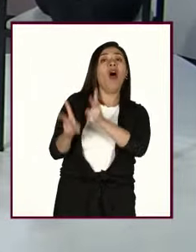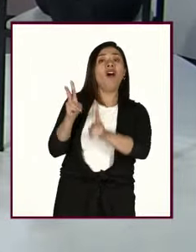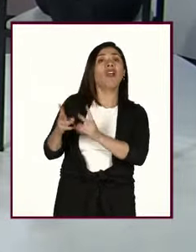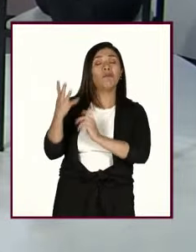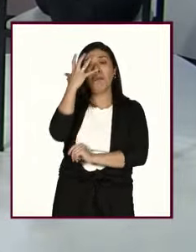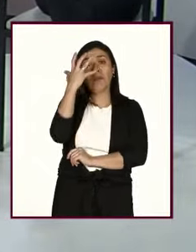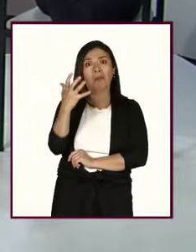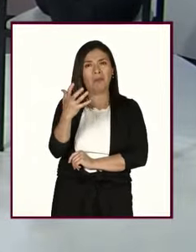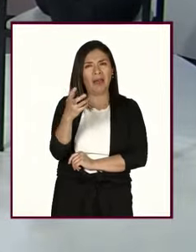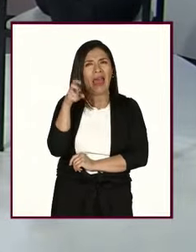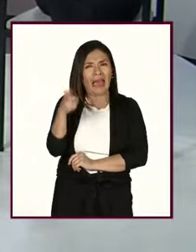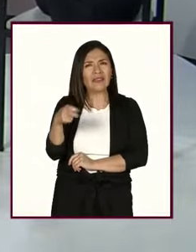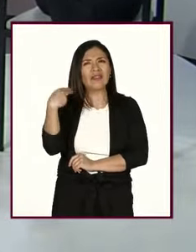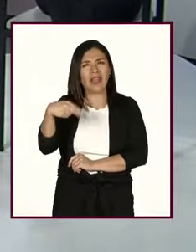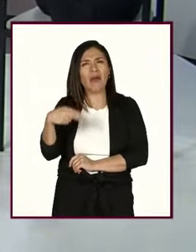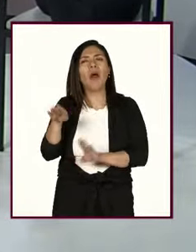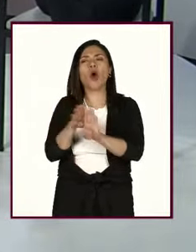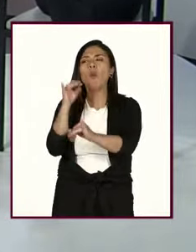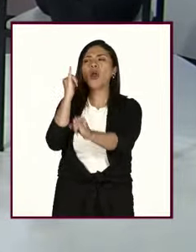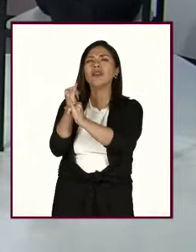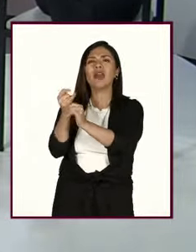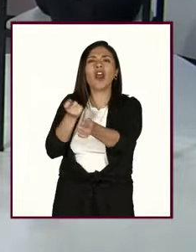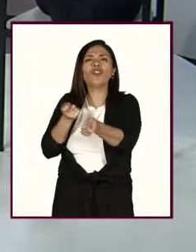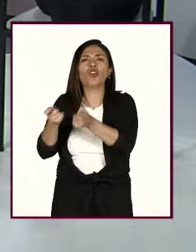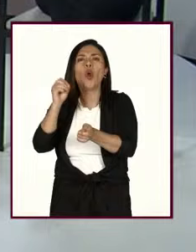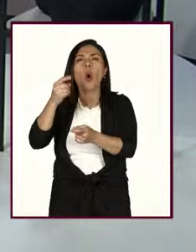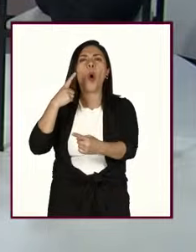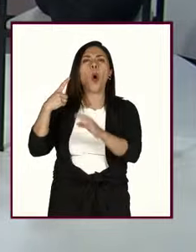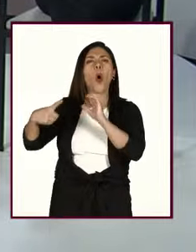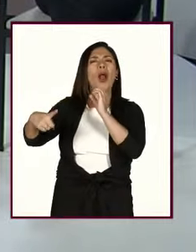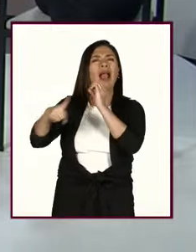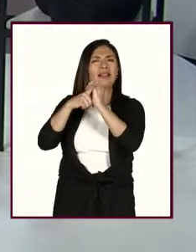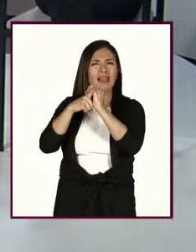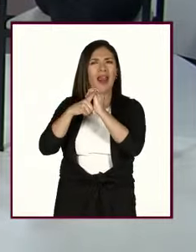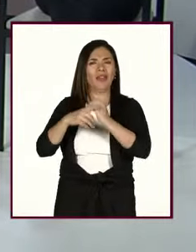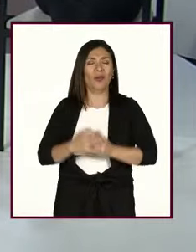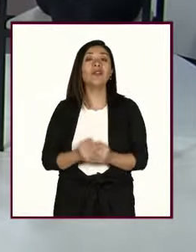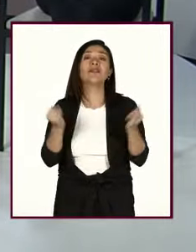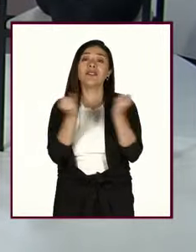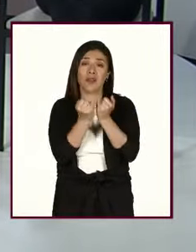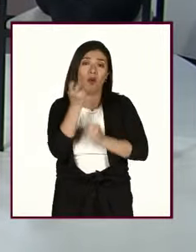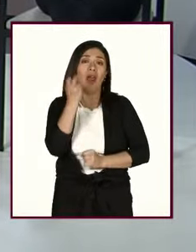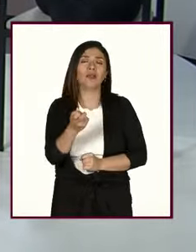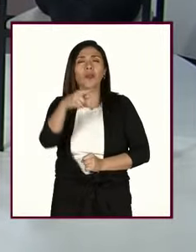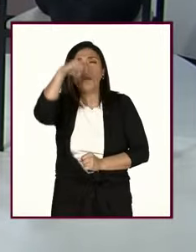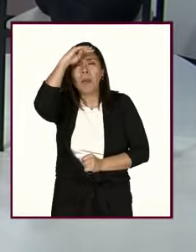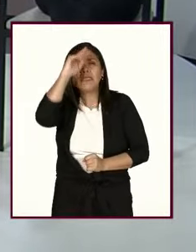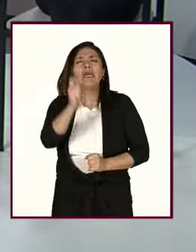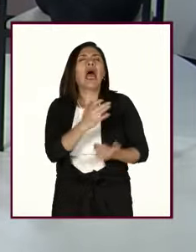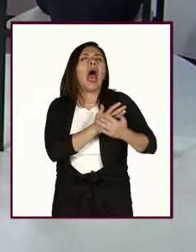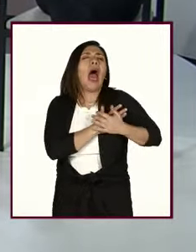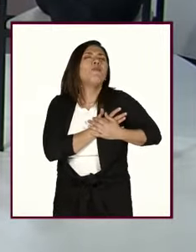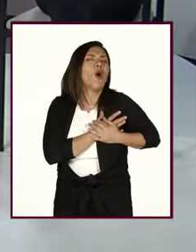se llaman cibercontrolar o cibercancelar entonces también hay que debatir el amor romántico las llamadas y